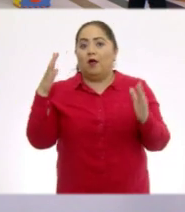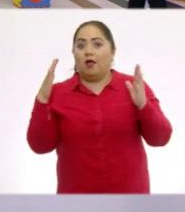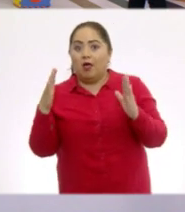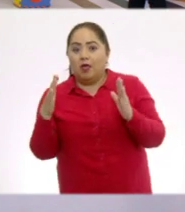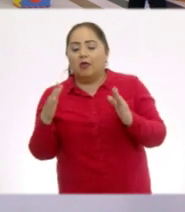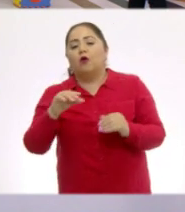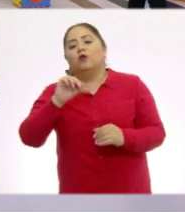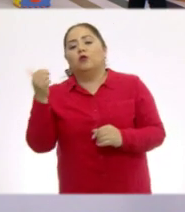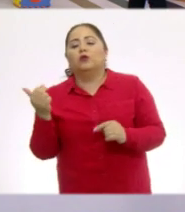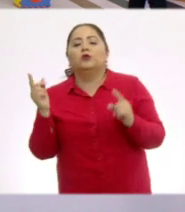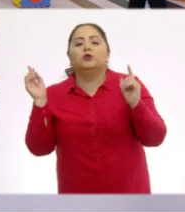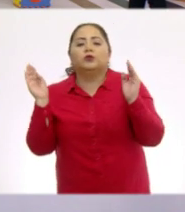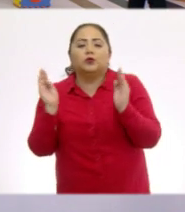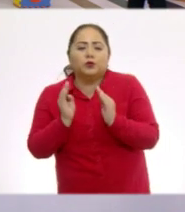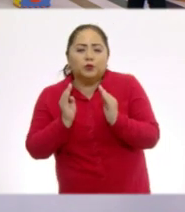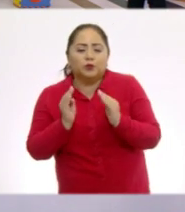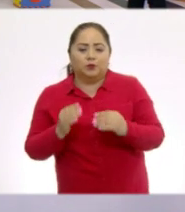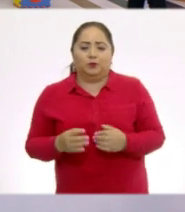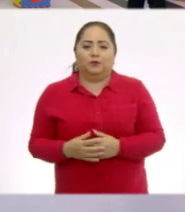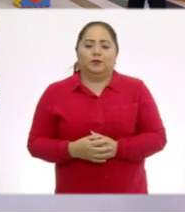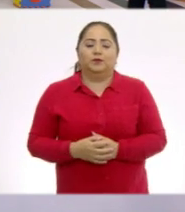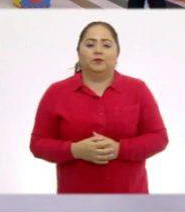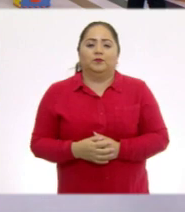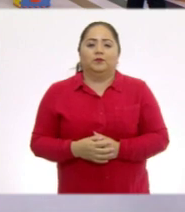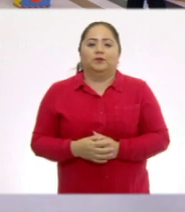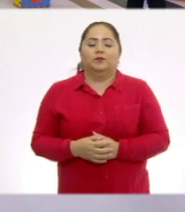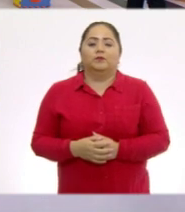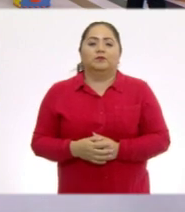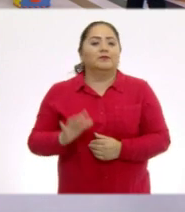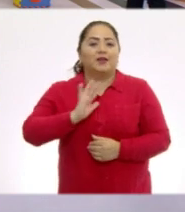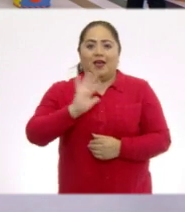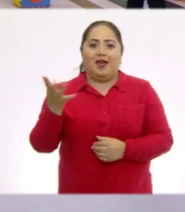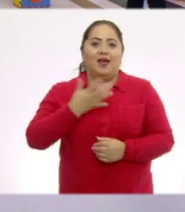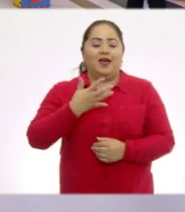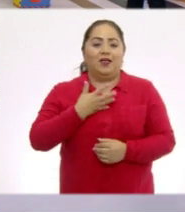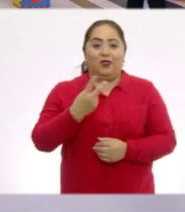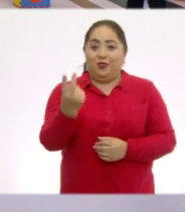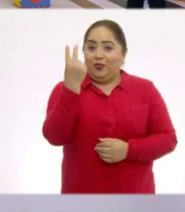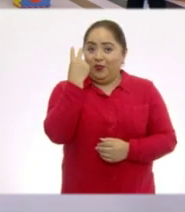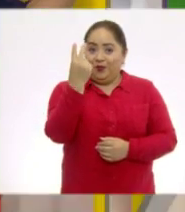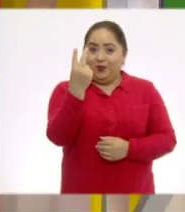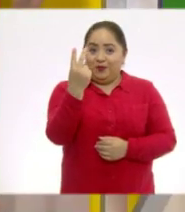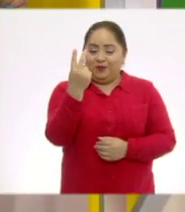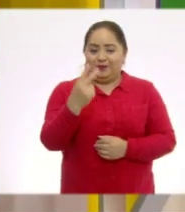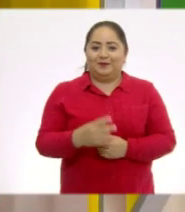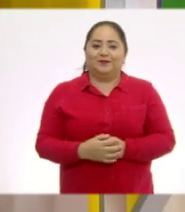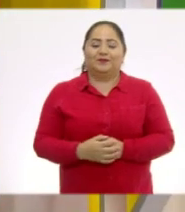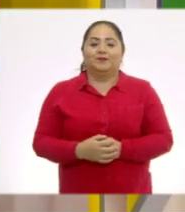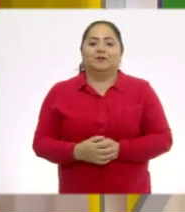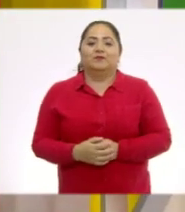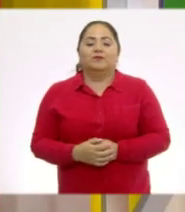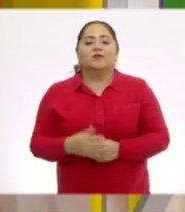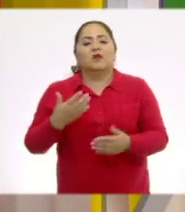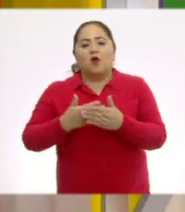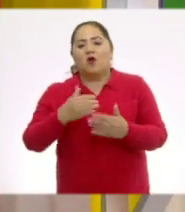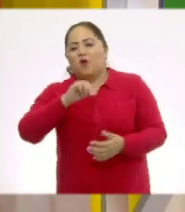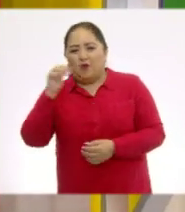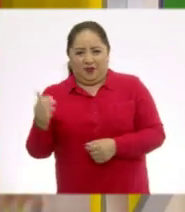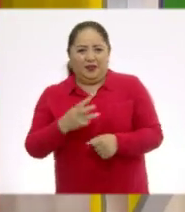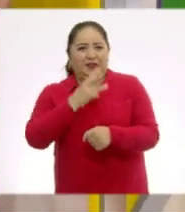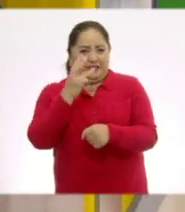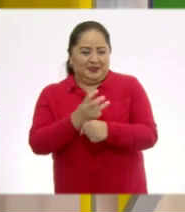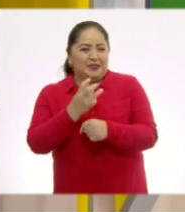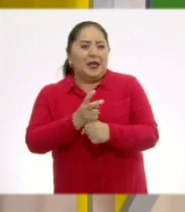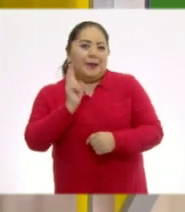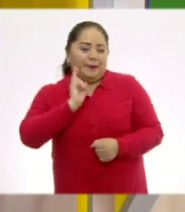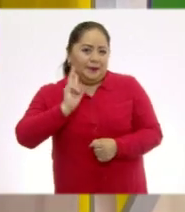y un triángulo mediano. Ya tenemos dos de las figuras. ¿Vamos por una tercera? Sí.